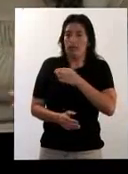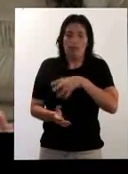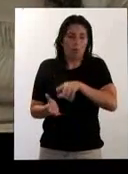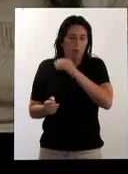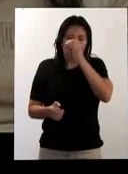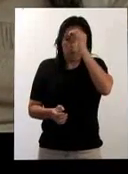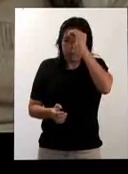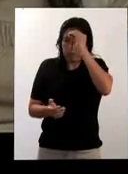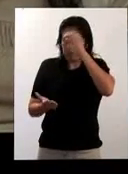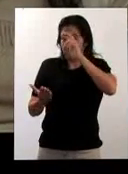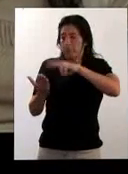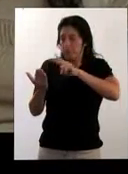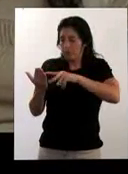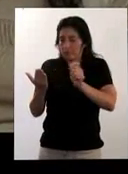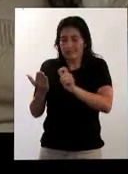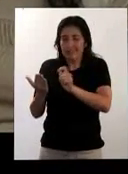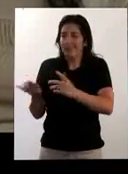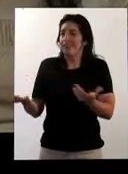saben leer ni escribir.